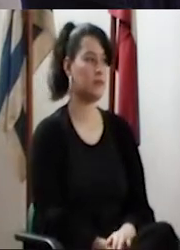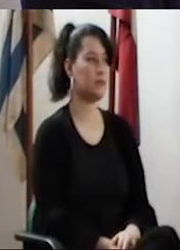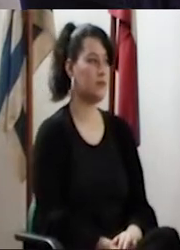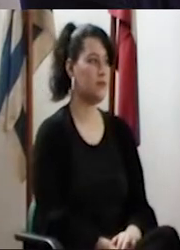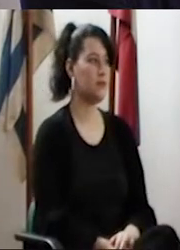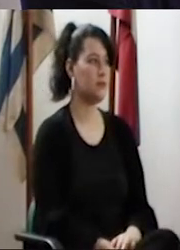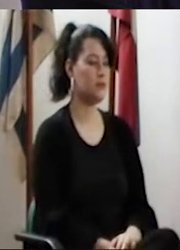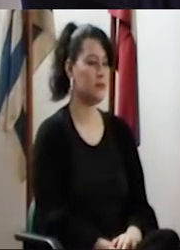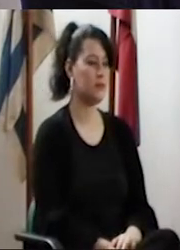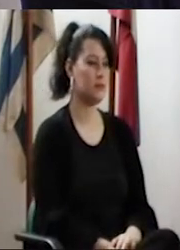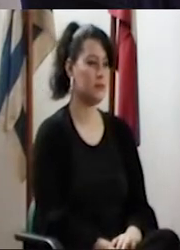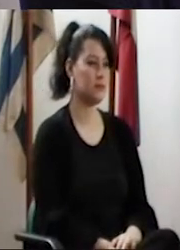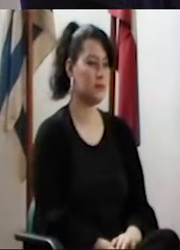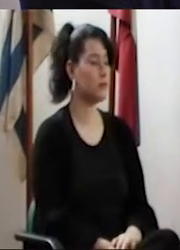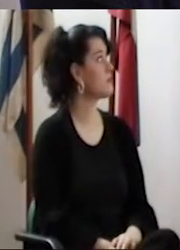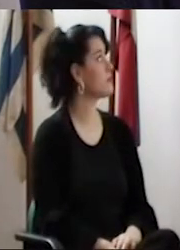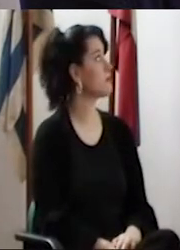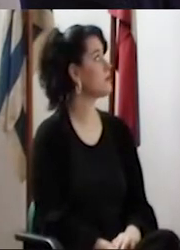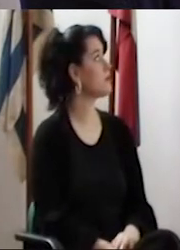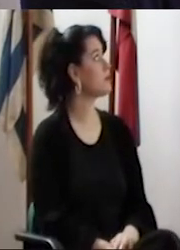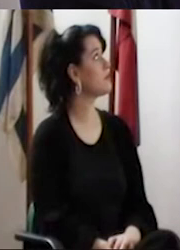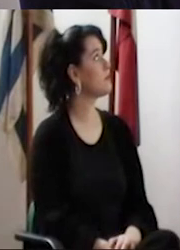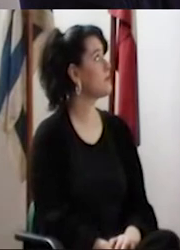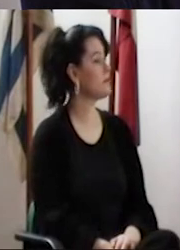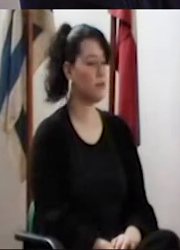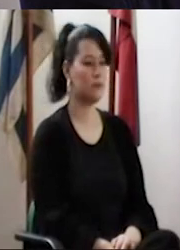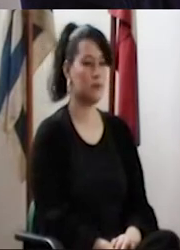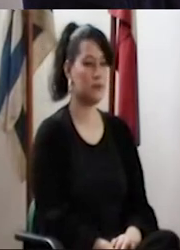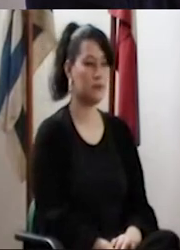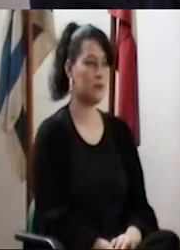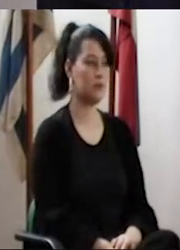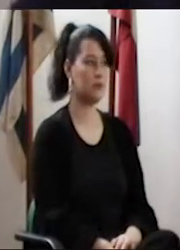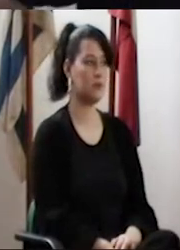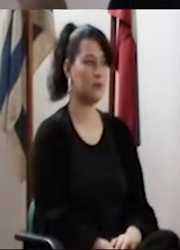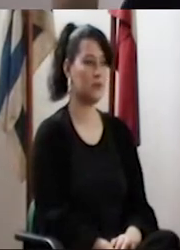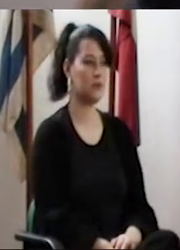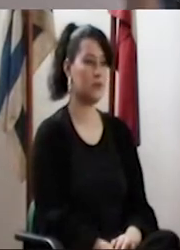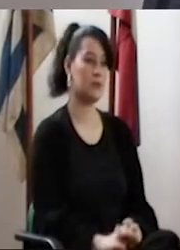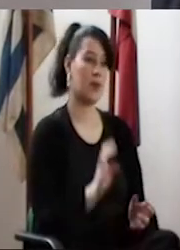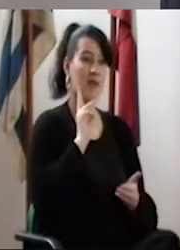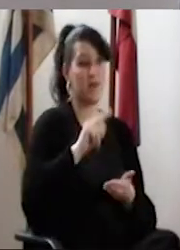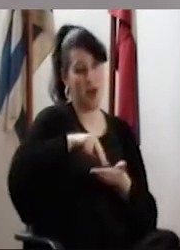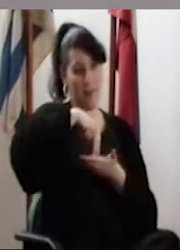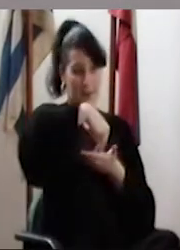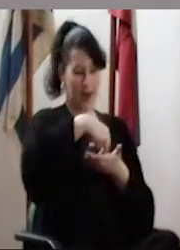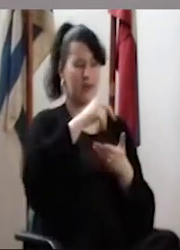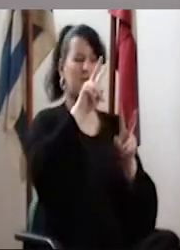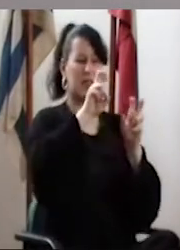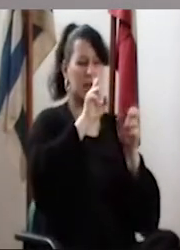entonces, dale, dale, dale, vos seguí. Acá. Bien, entonces, me paro.